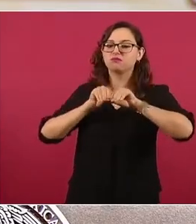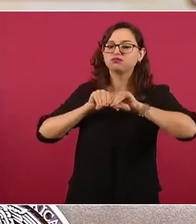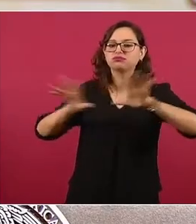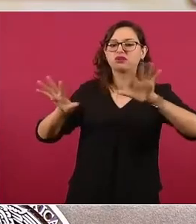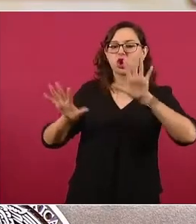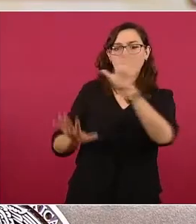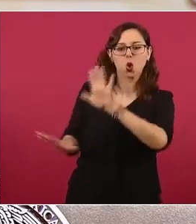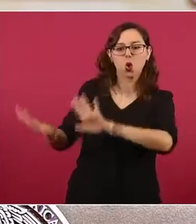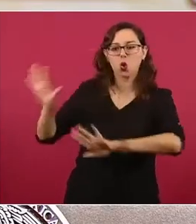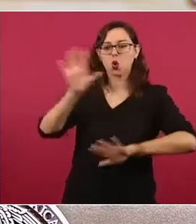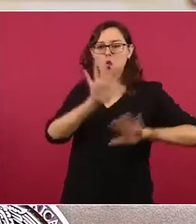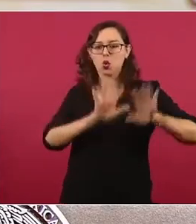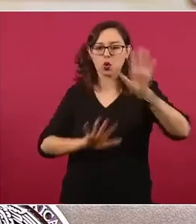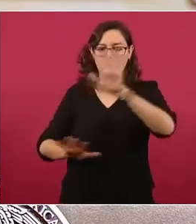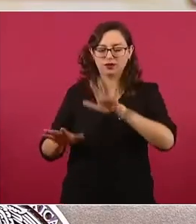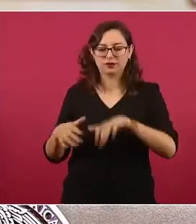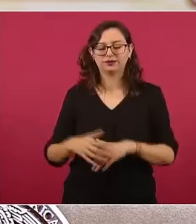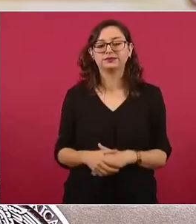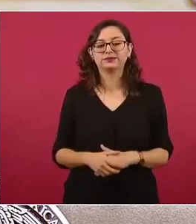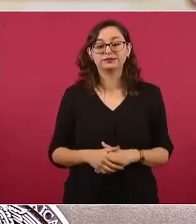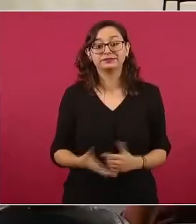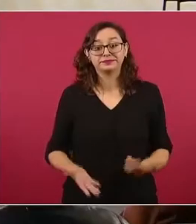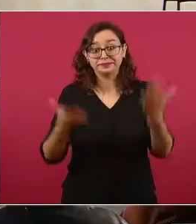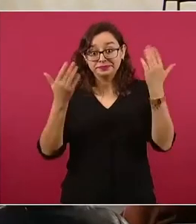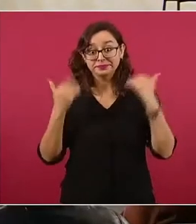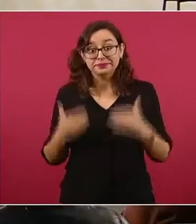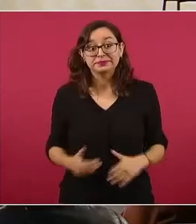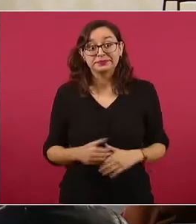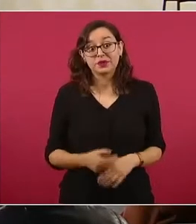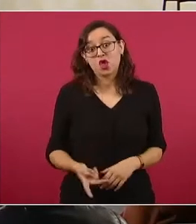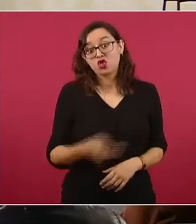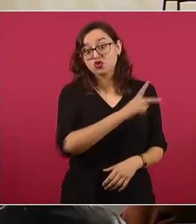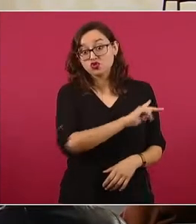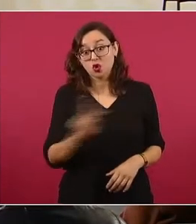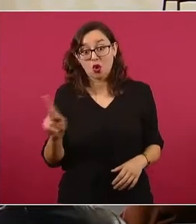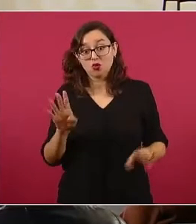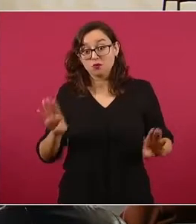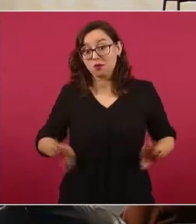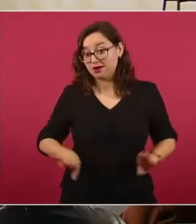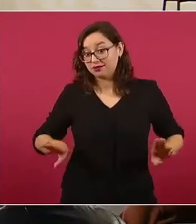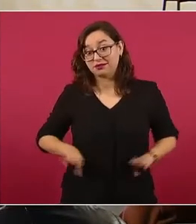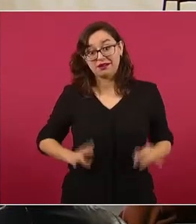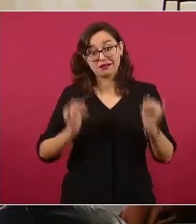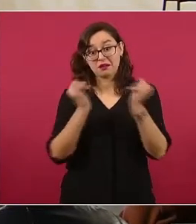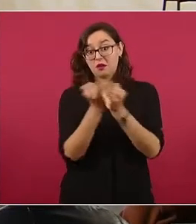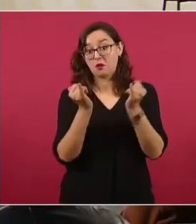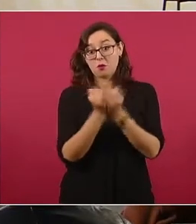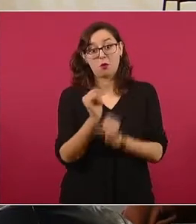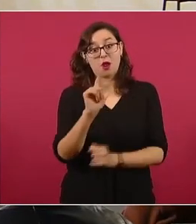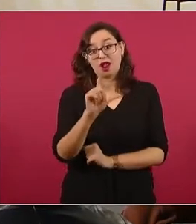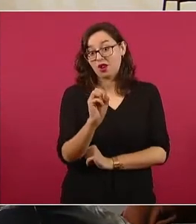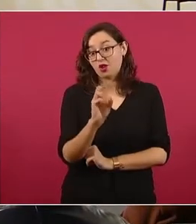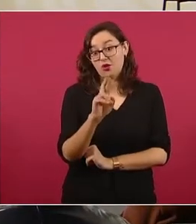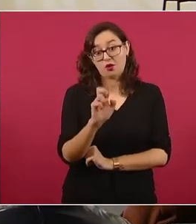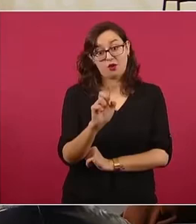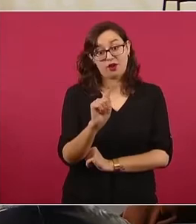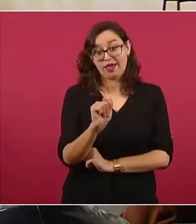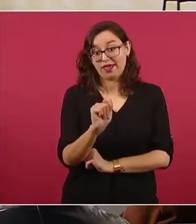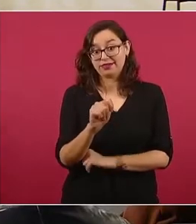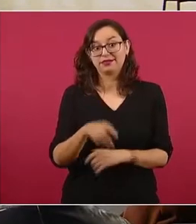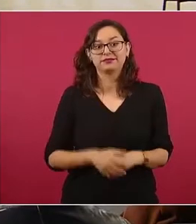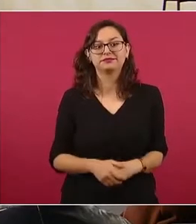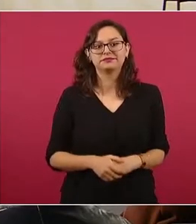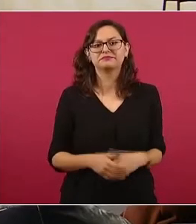Siguiente. Y bueno, como todos son Loret, él no está solo. Aquí vemos como muchos medios impresos solo